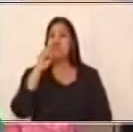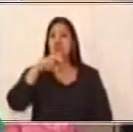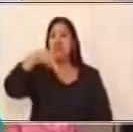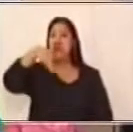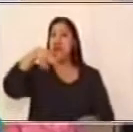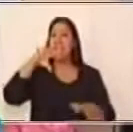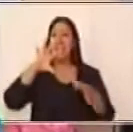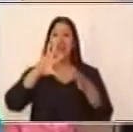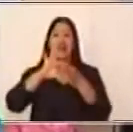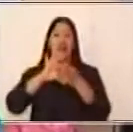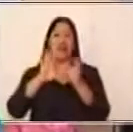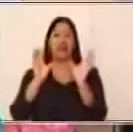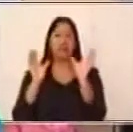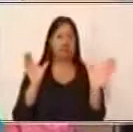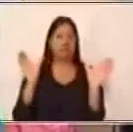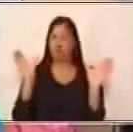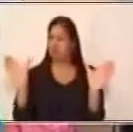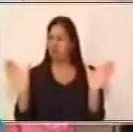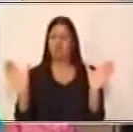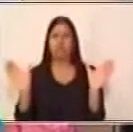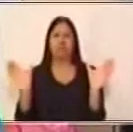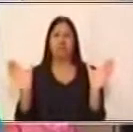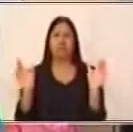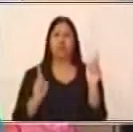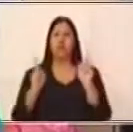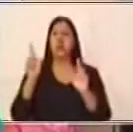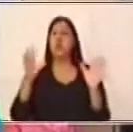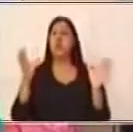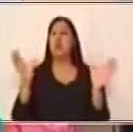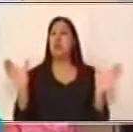identifiques las dos proposiciones. ¿Cuál es la primera?